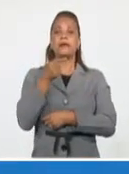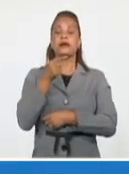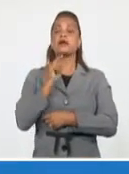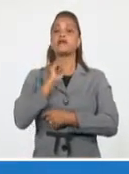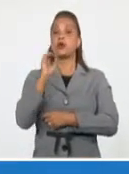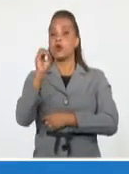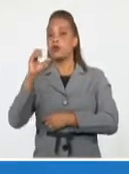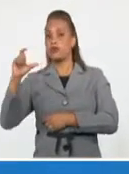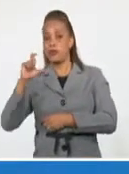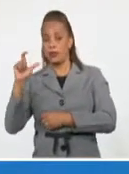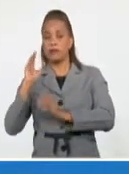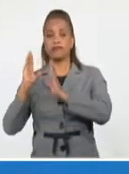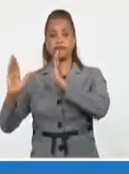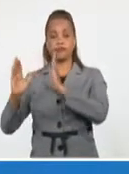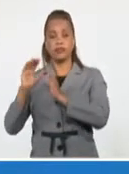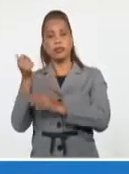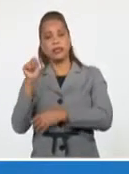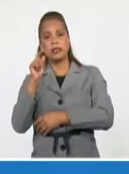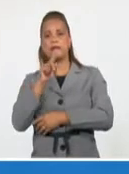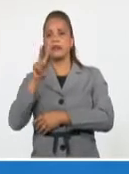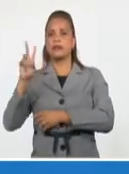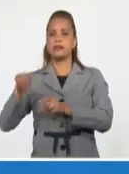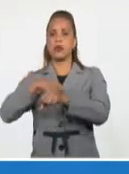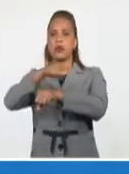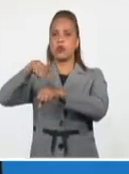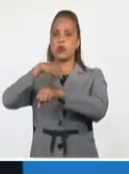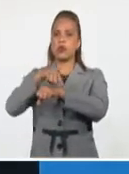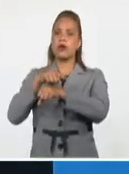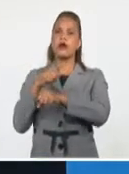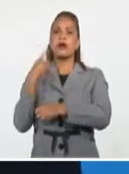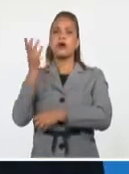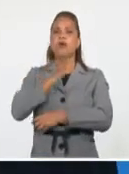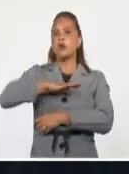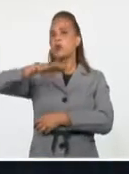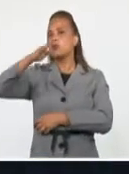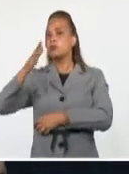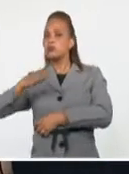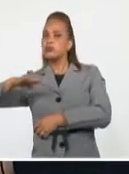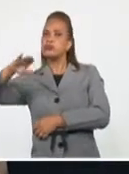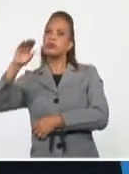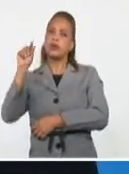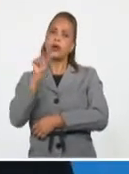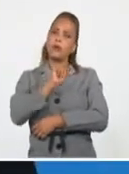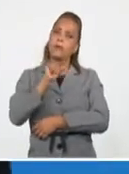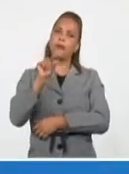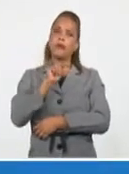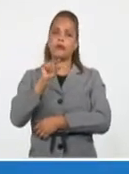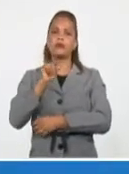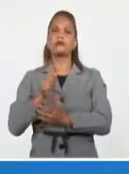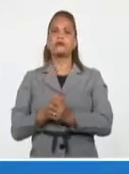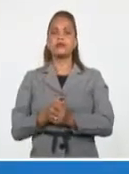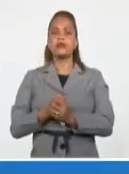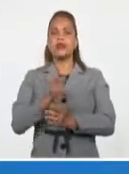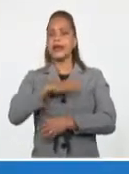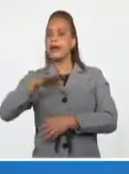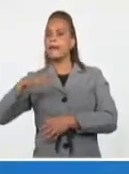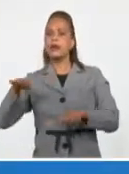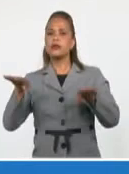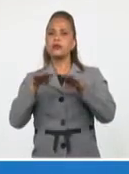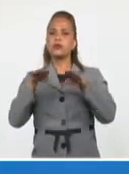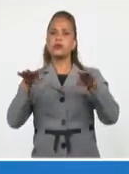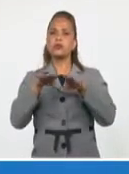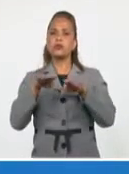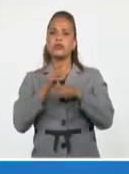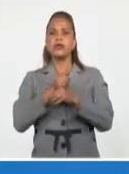sur entre 10 y 25 kilómetros por hora. Habrá poco oleaje en ambas costas de la región oriental y mar tranquila en el resto de los litorales. En